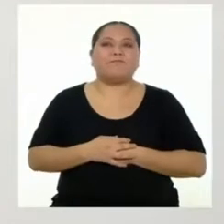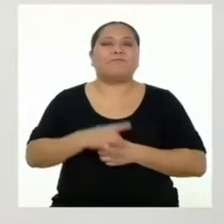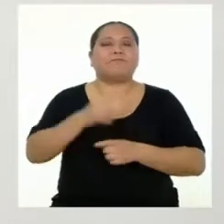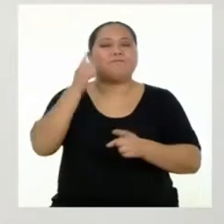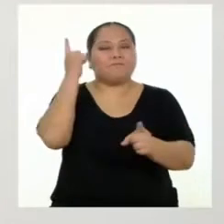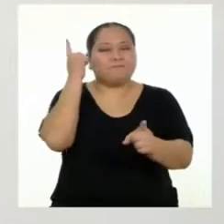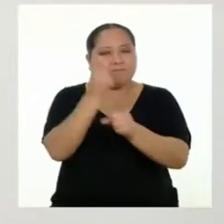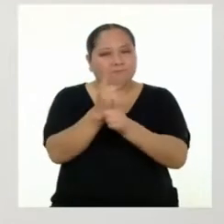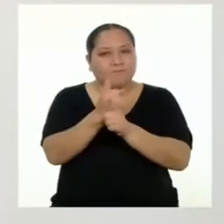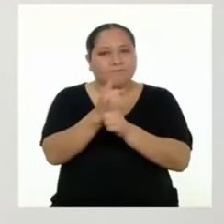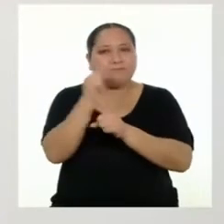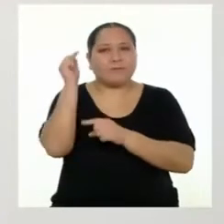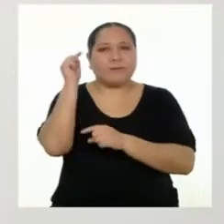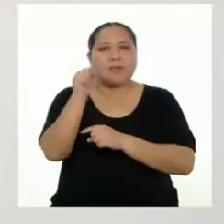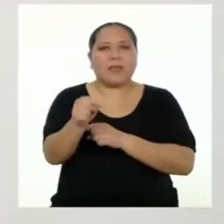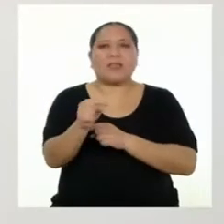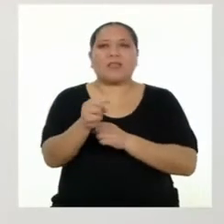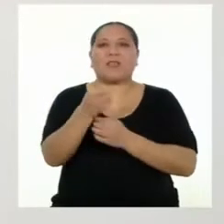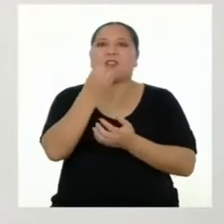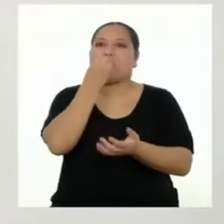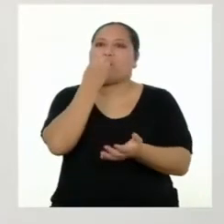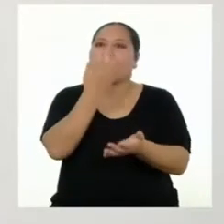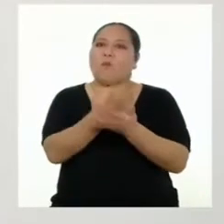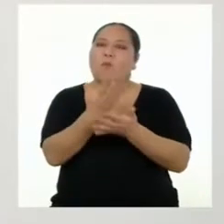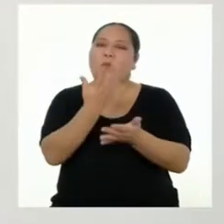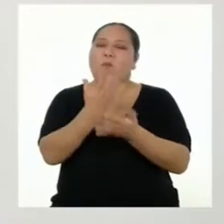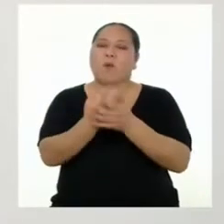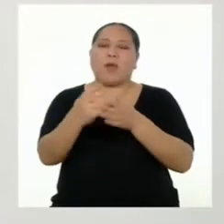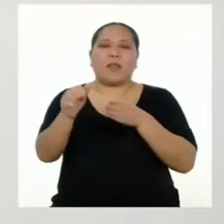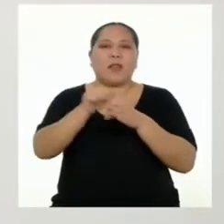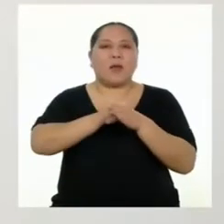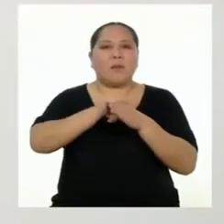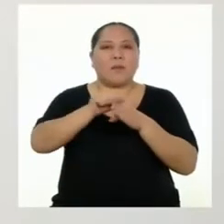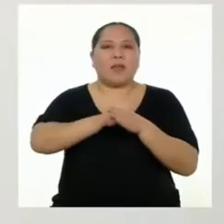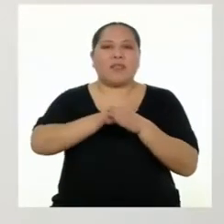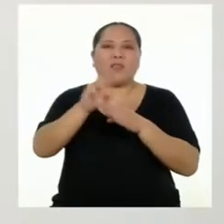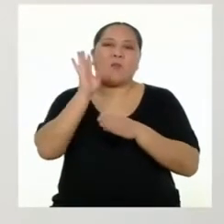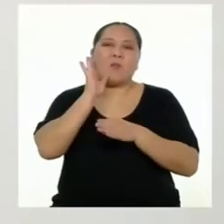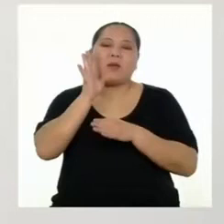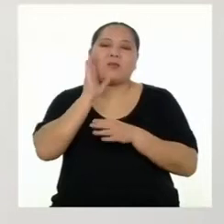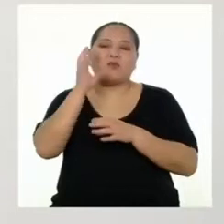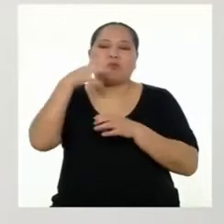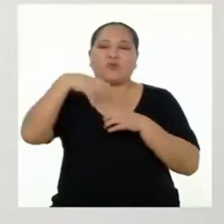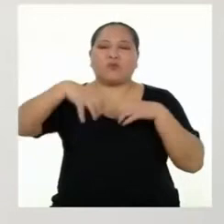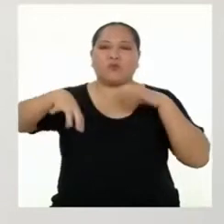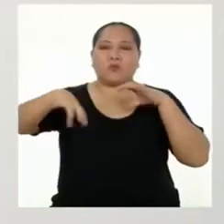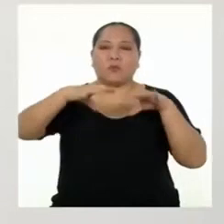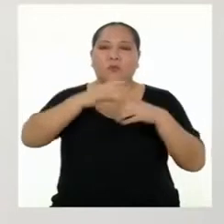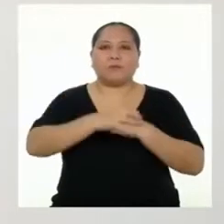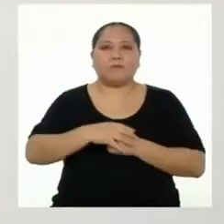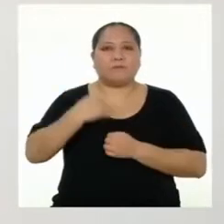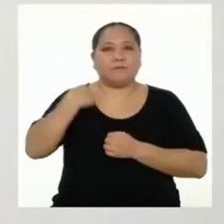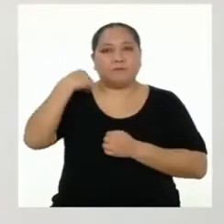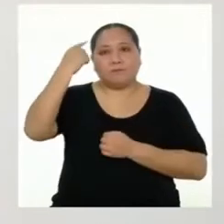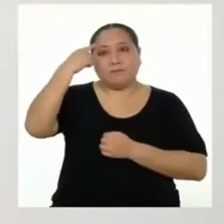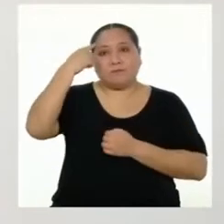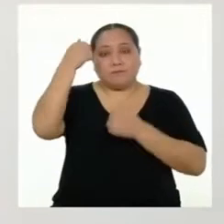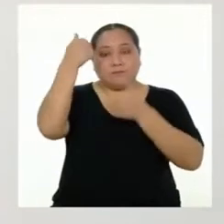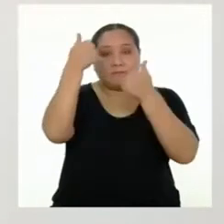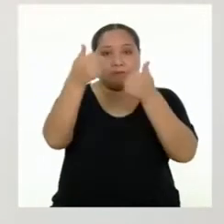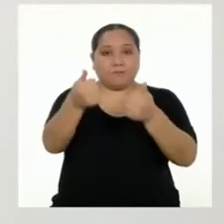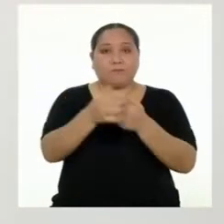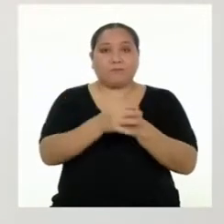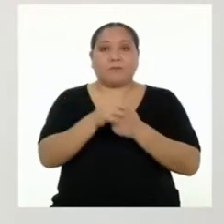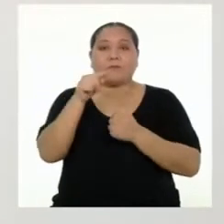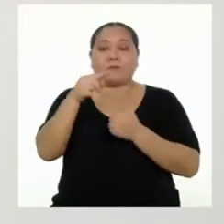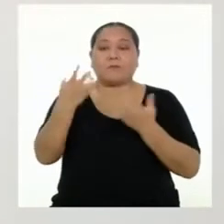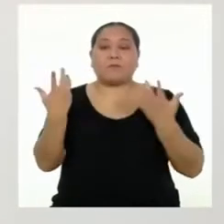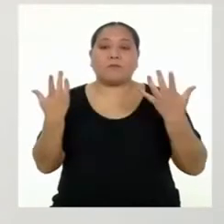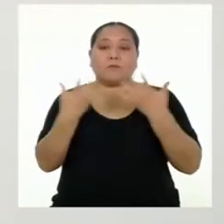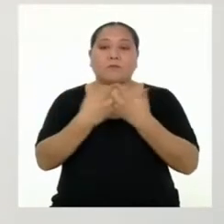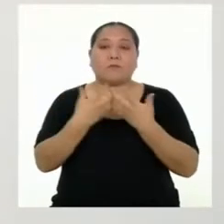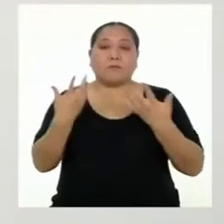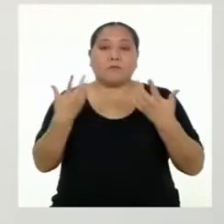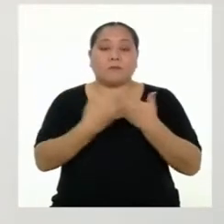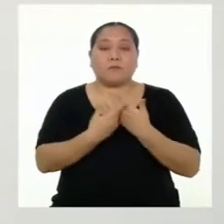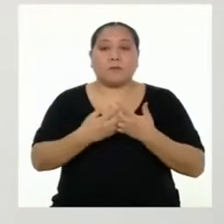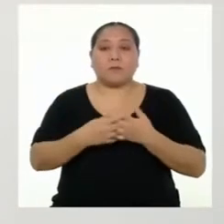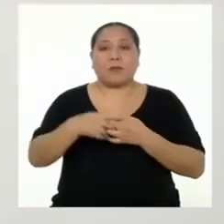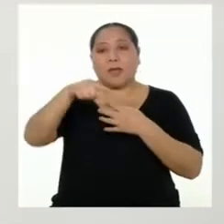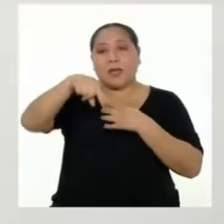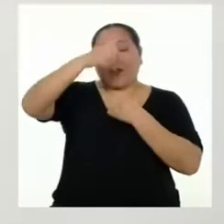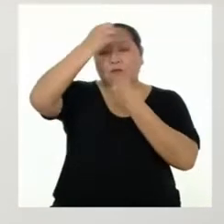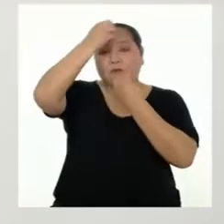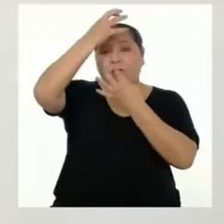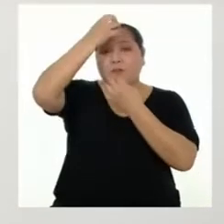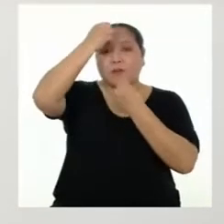Así es. Esas son buenas prácticas para desechar los residuos. Me parece muy bien que estés relacionando la